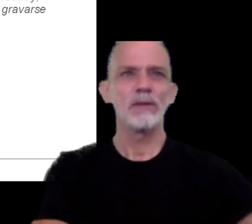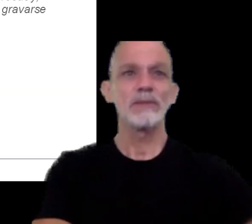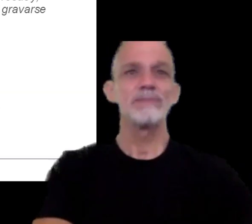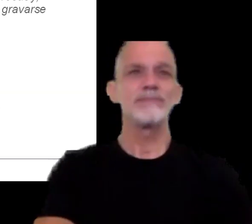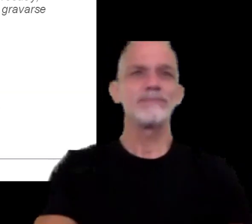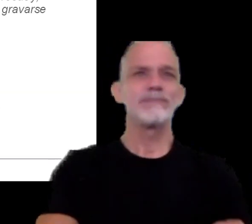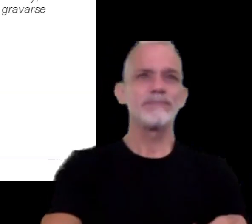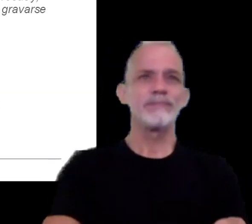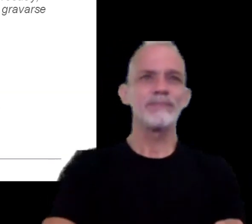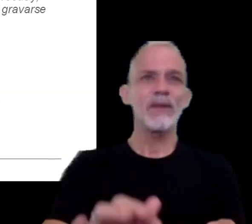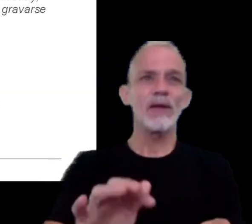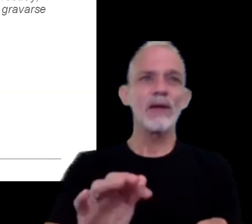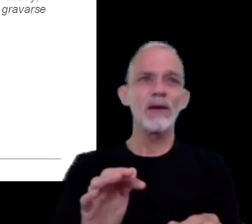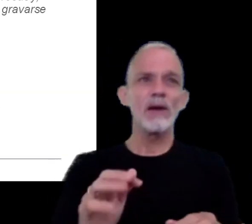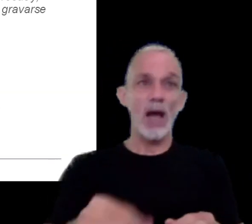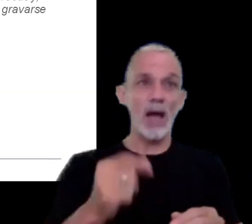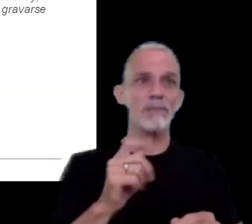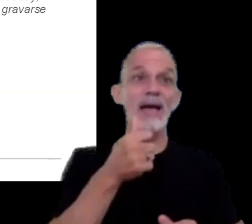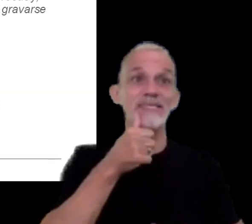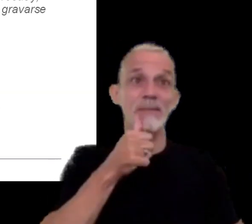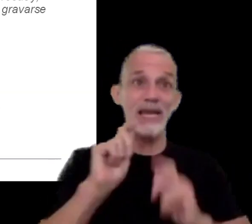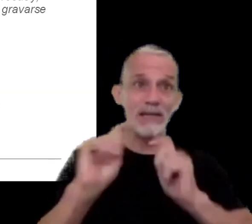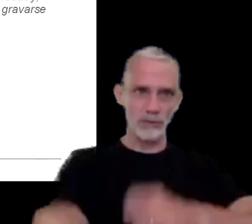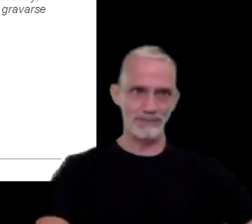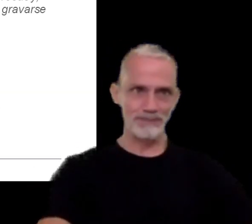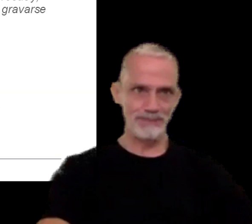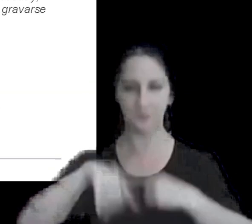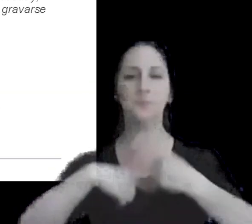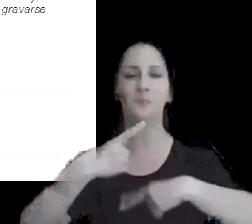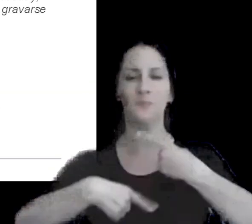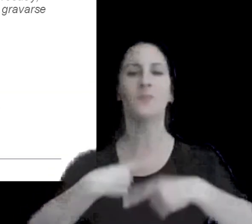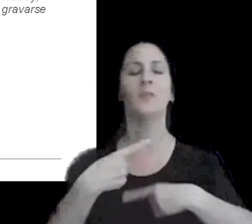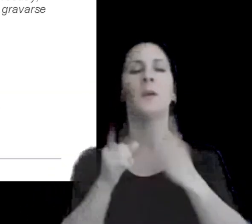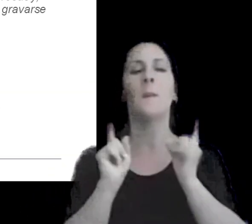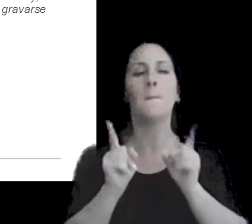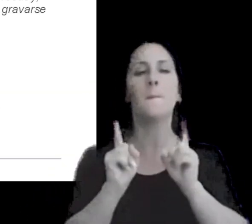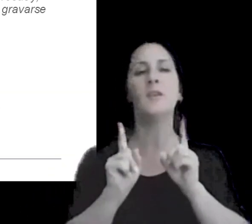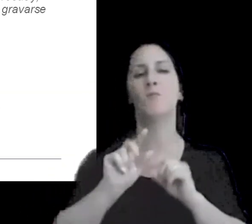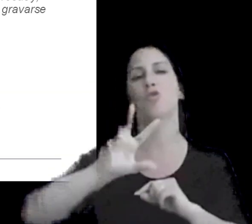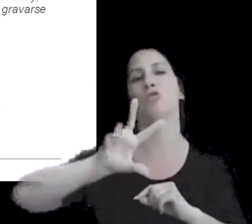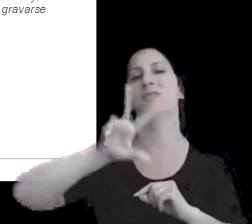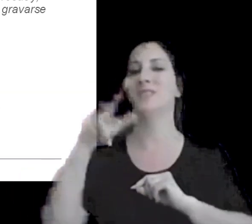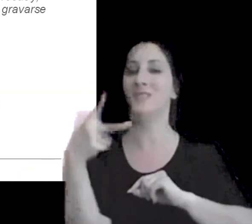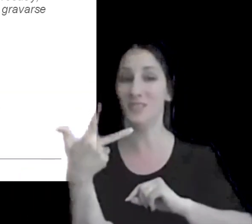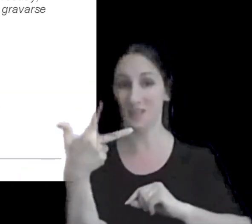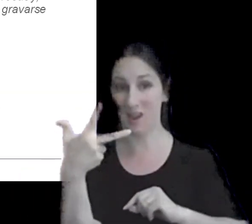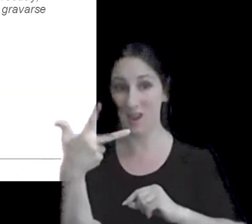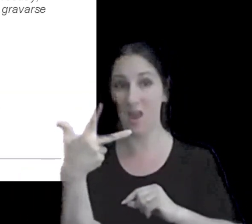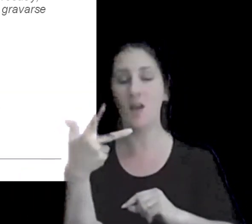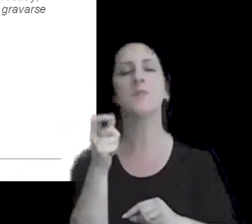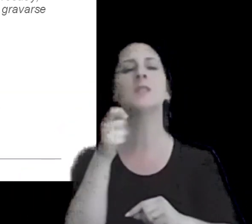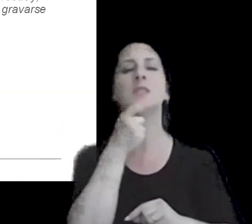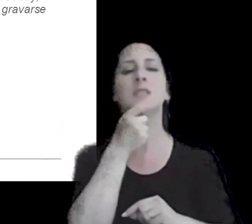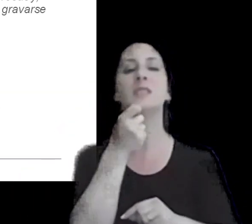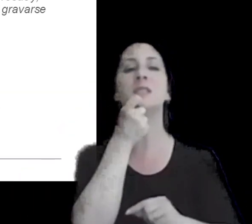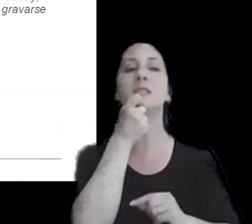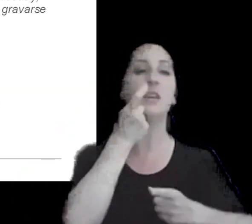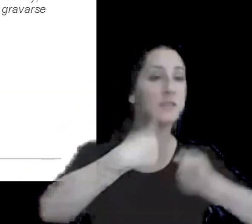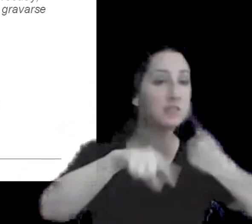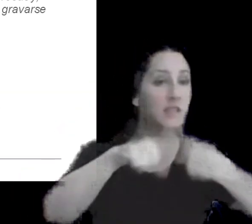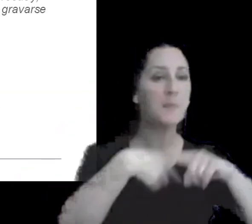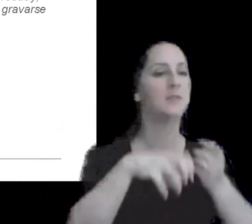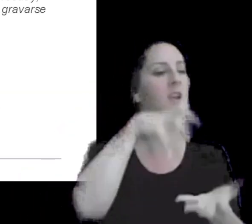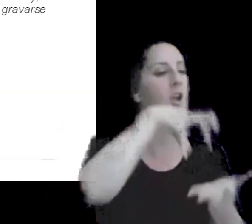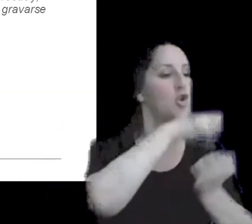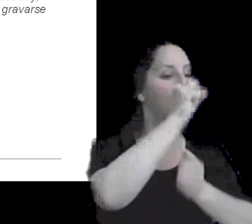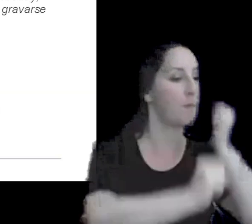y tan compleja es qué es lo que harían en definitiva terceras partes si la transacción intercompañía